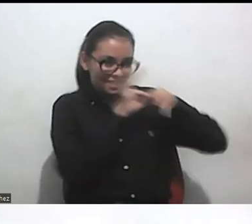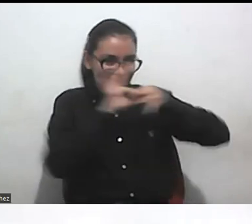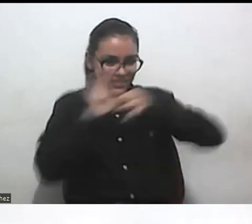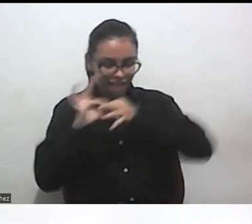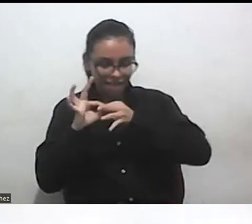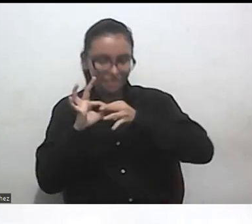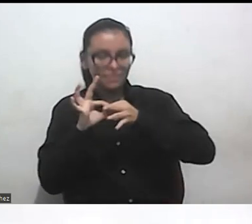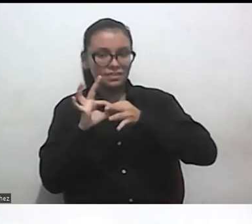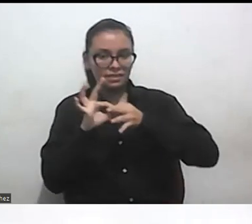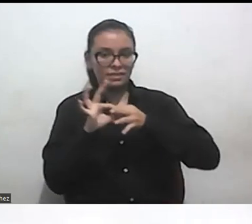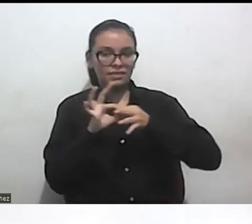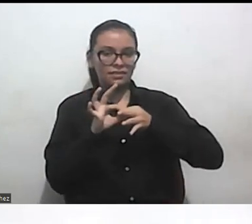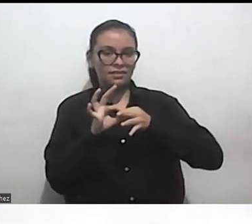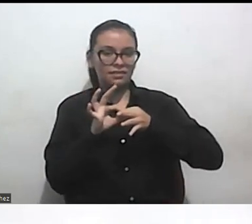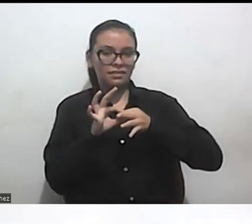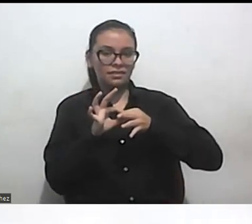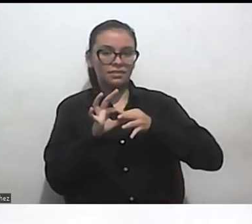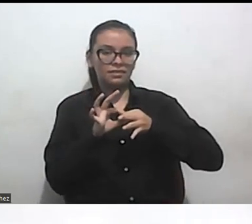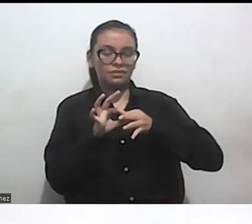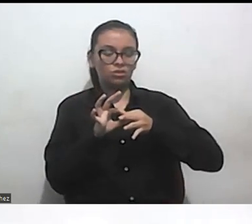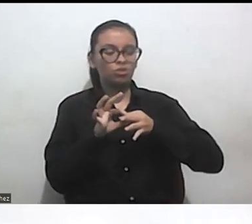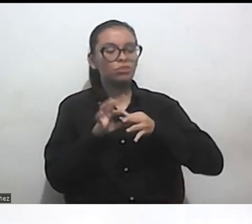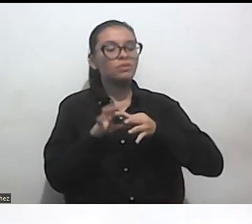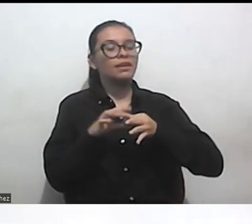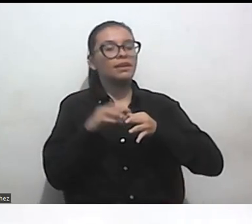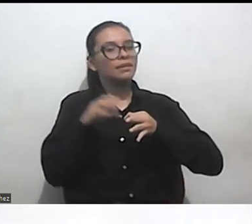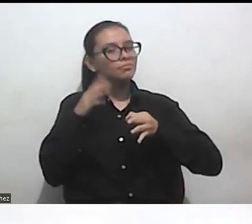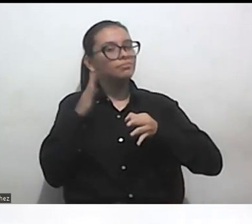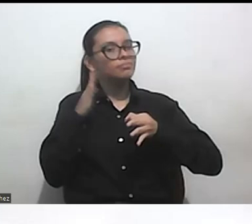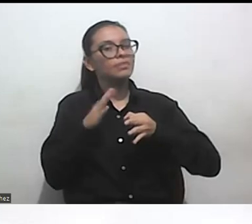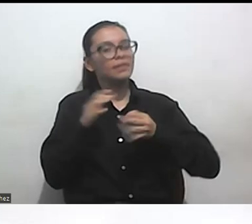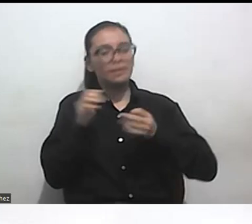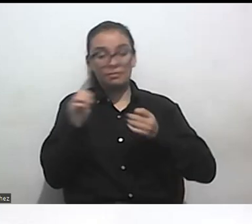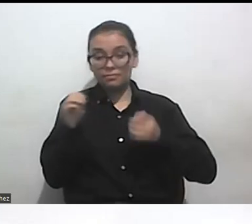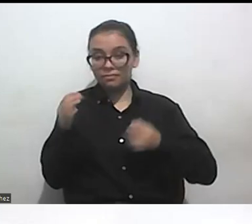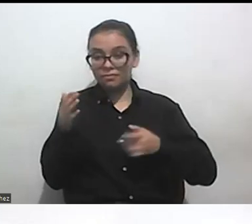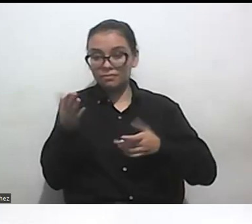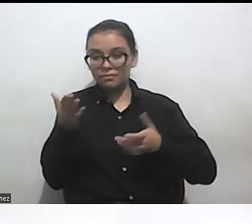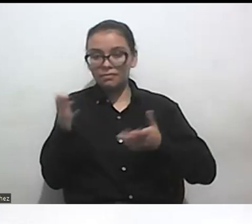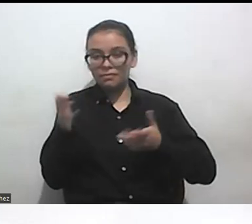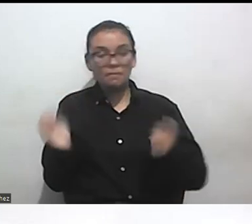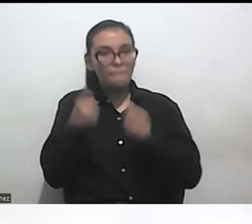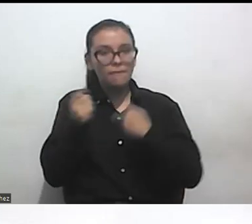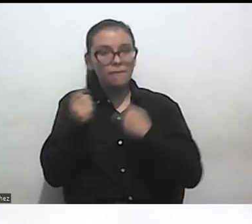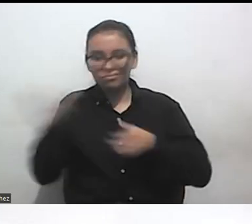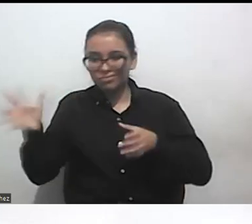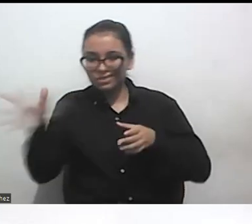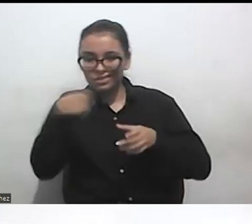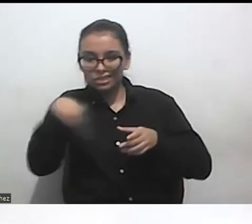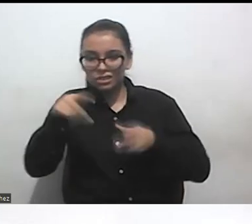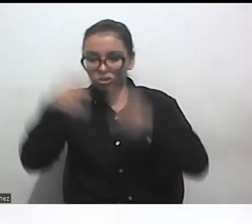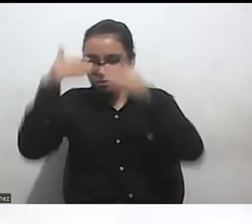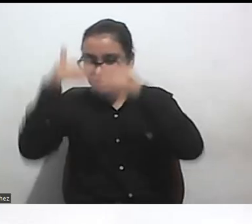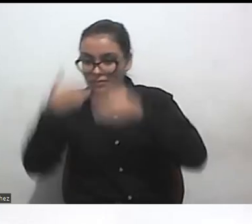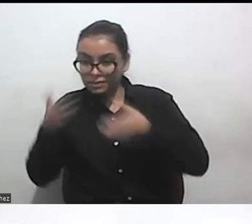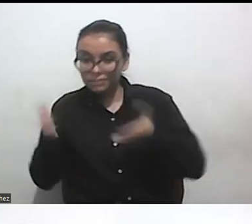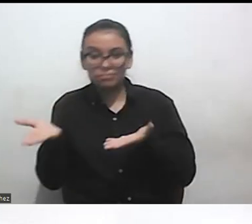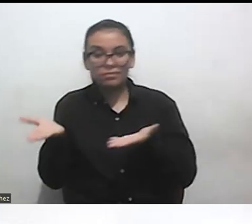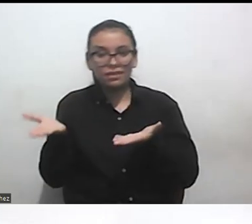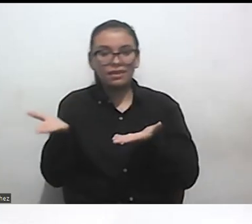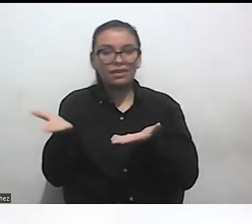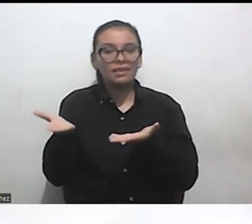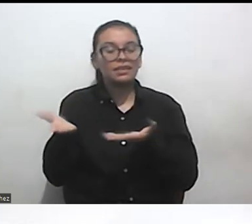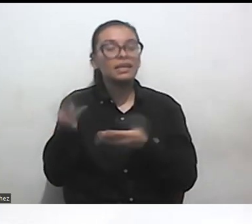justamente reivindicar a las mismas personas con discapacidad que hacen